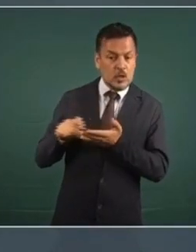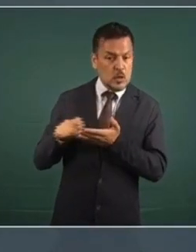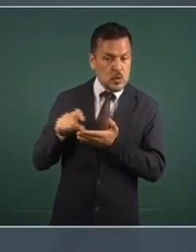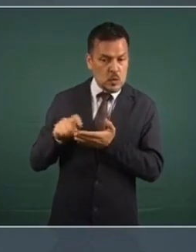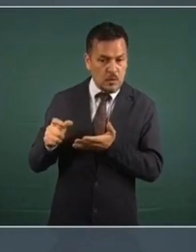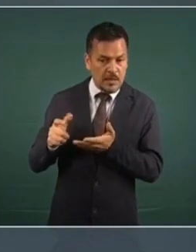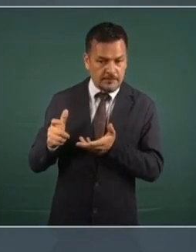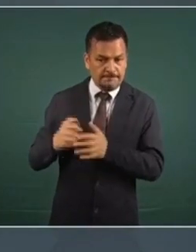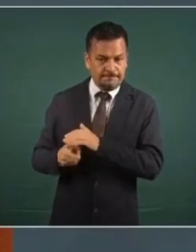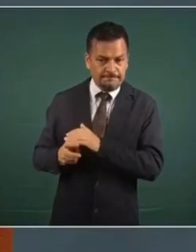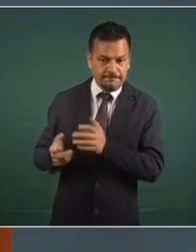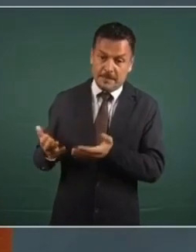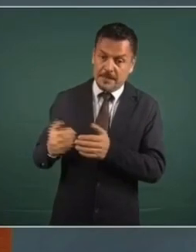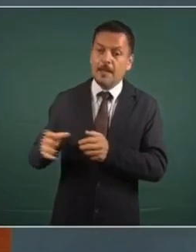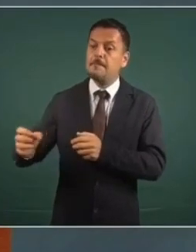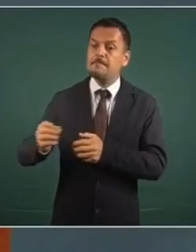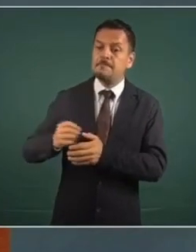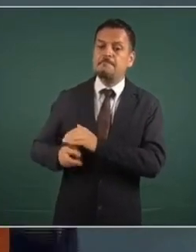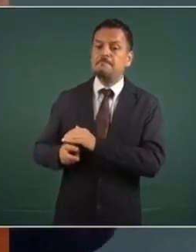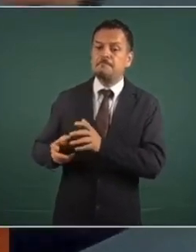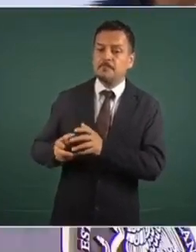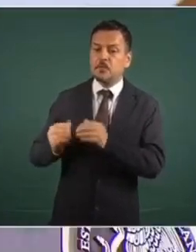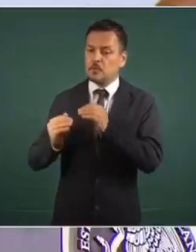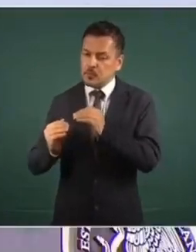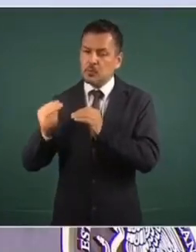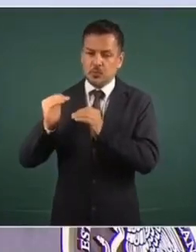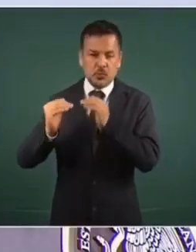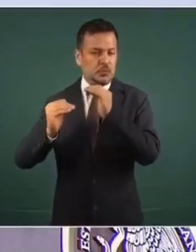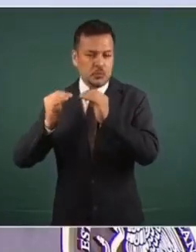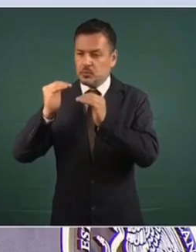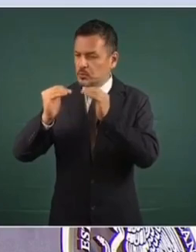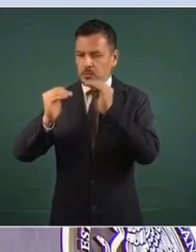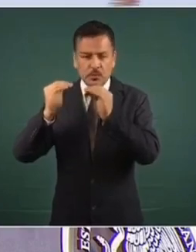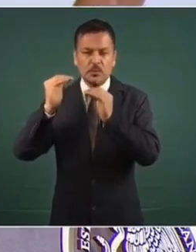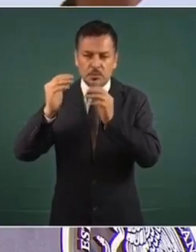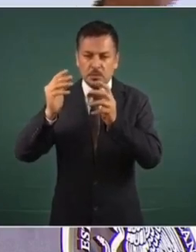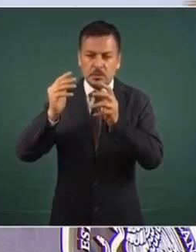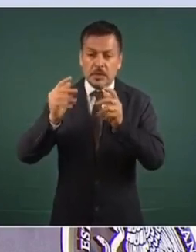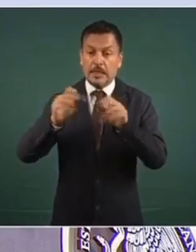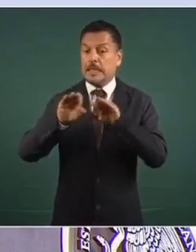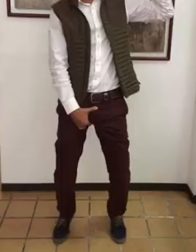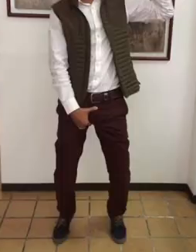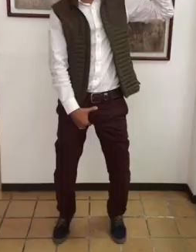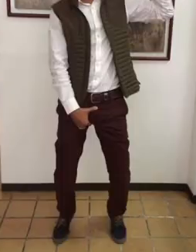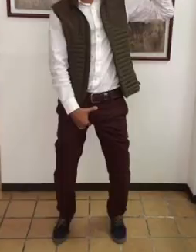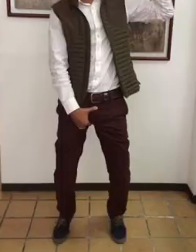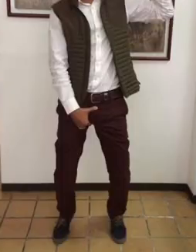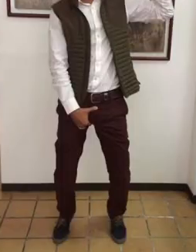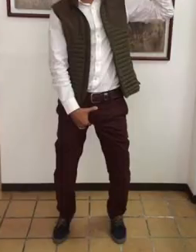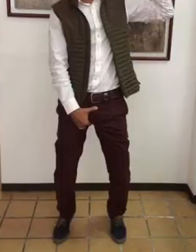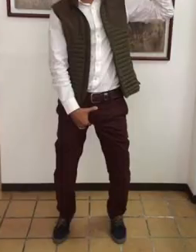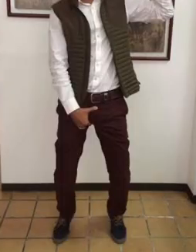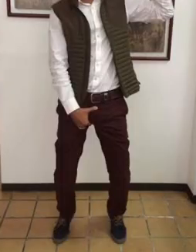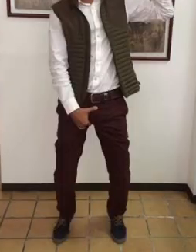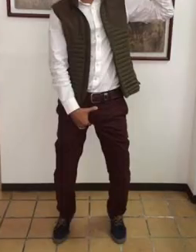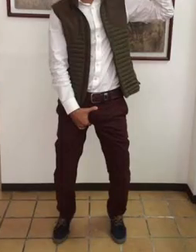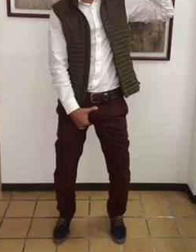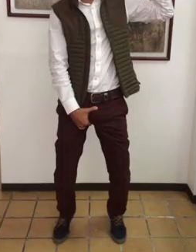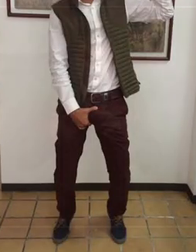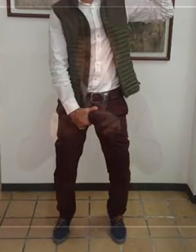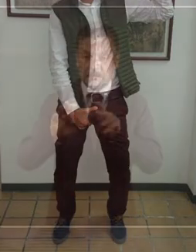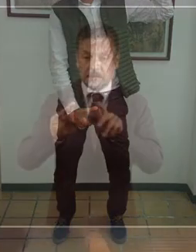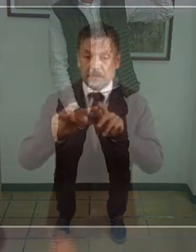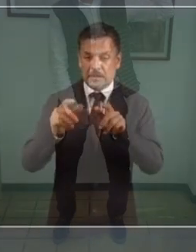conciencias, comprar voluntades. Se fueron creando todos estos organismos para darle trabajo, para darle empleo